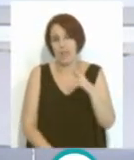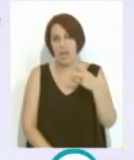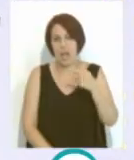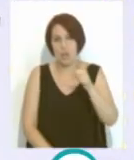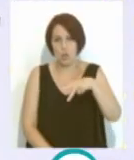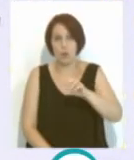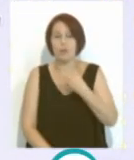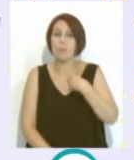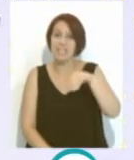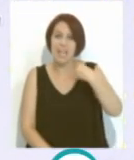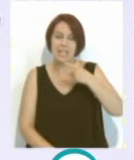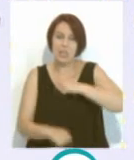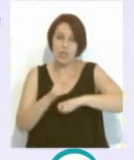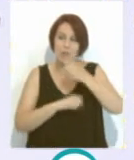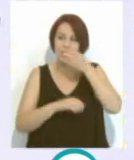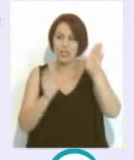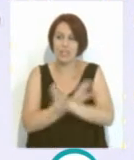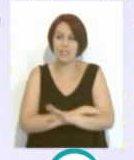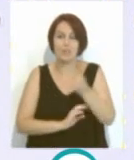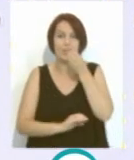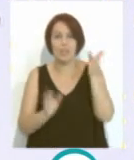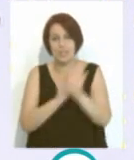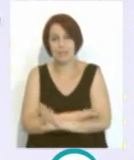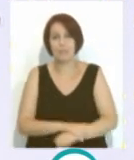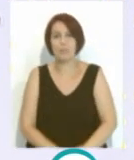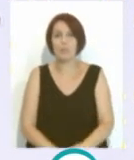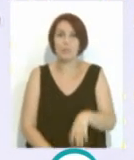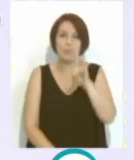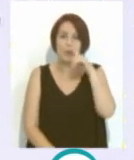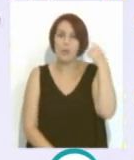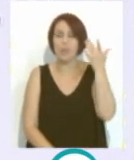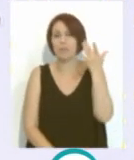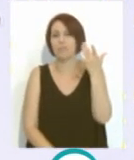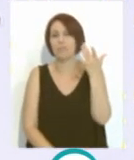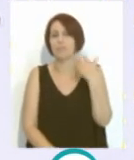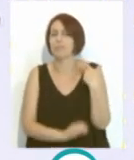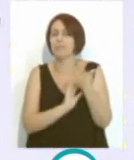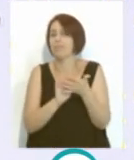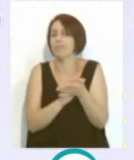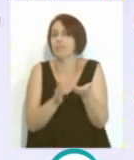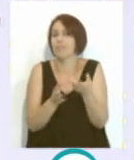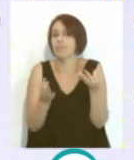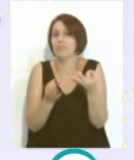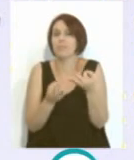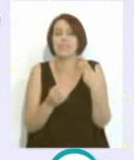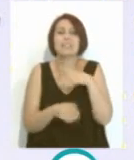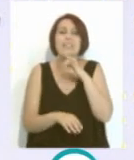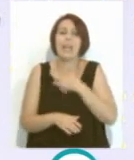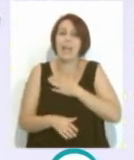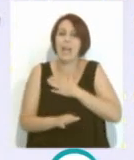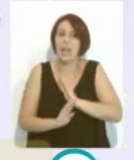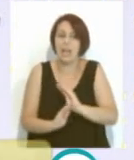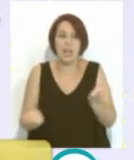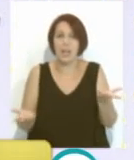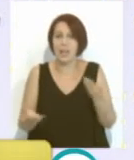Jesús, presidente de la peña. Muy buenas noches. Muy buenas noches, Hugo. Bueno, el bigote a la que se refieren, ¿de quién es? Bueno, dejemos